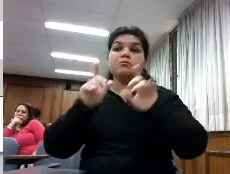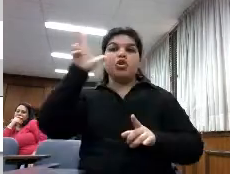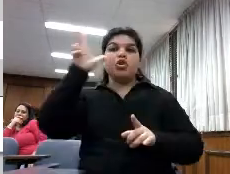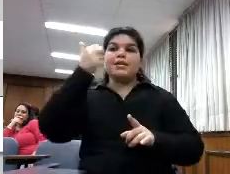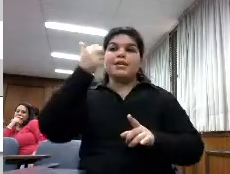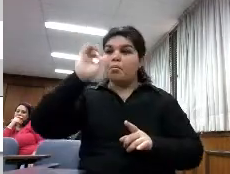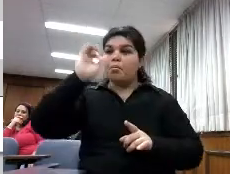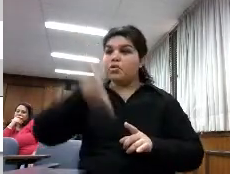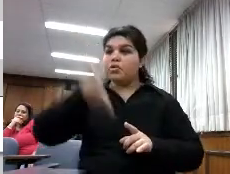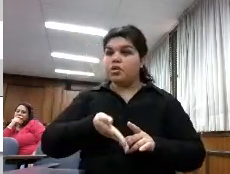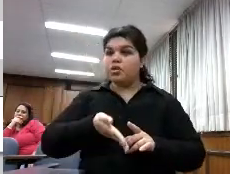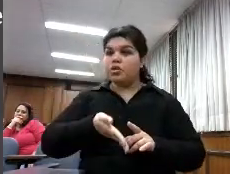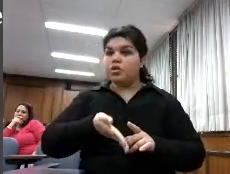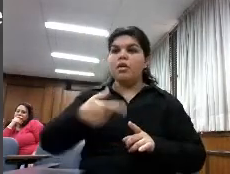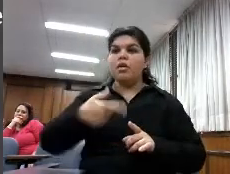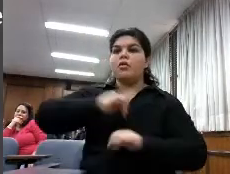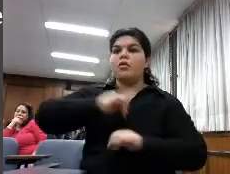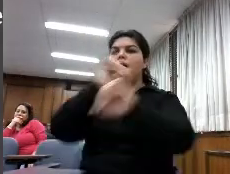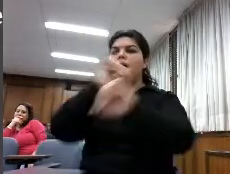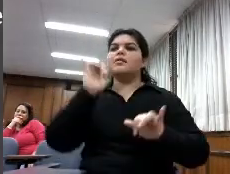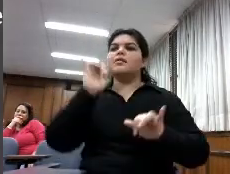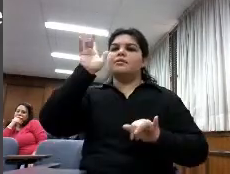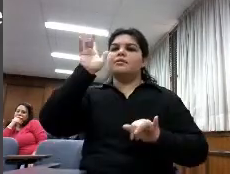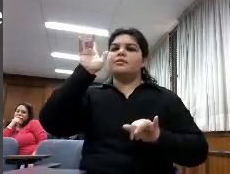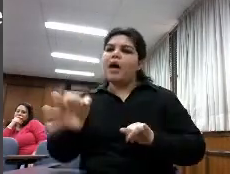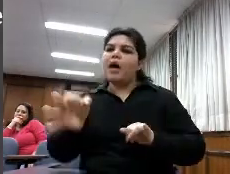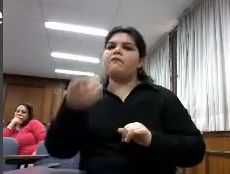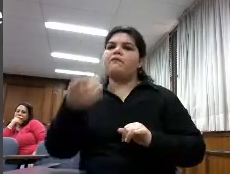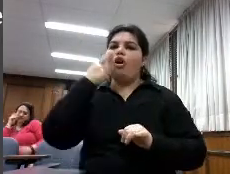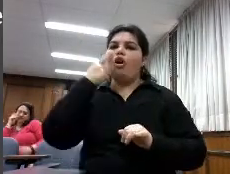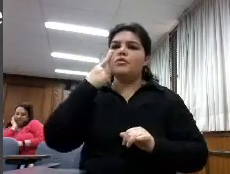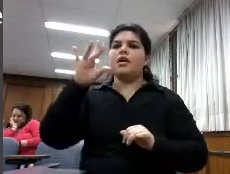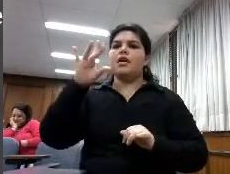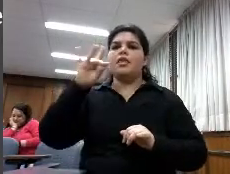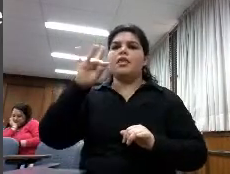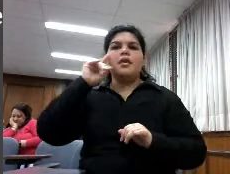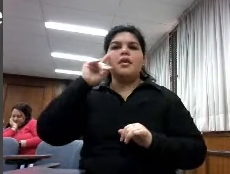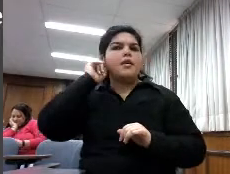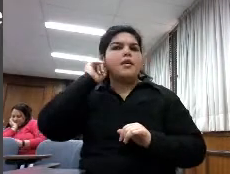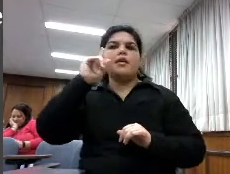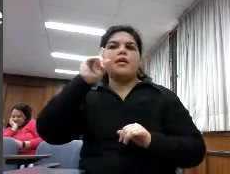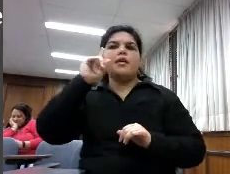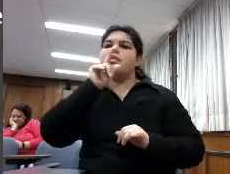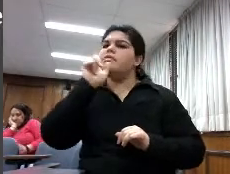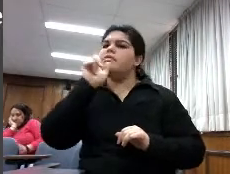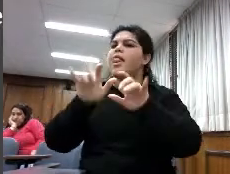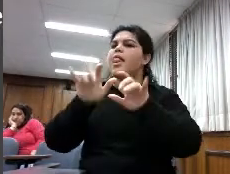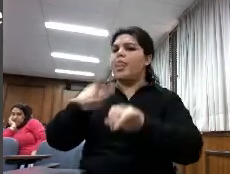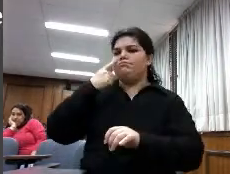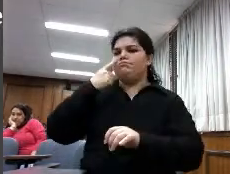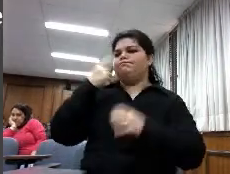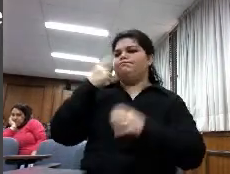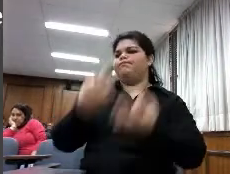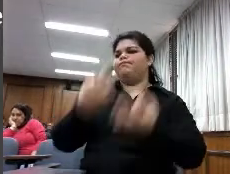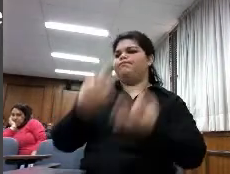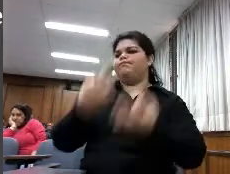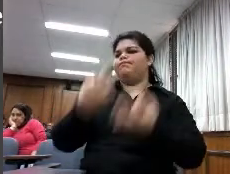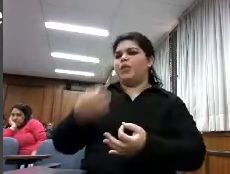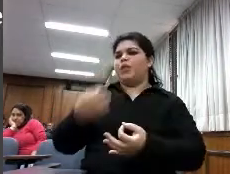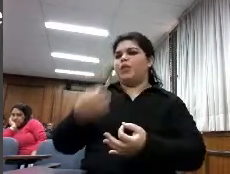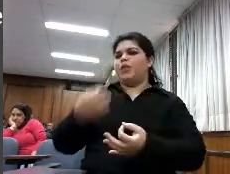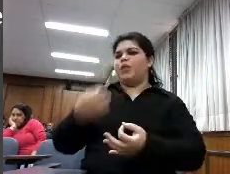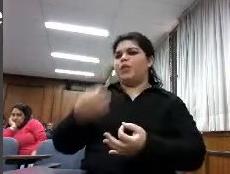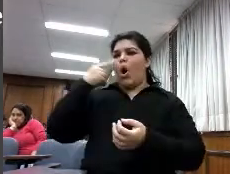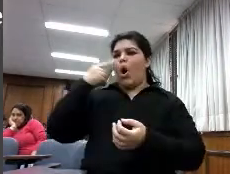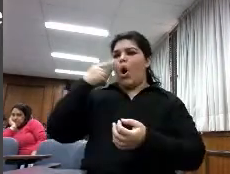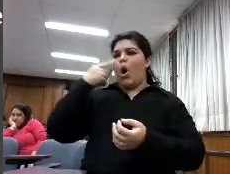que tenía buen conocimiento de los recursos digitales cosa que luego en el desarrollo de las preguntas no se cumplía pero luego les preguntábamos por